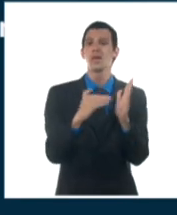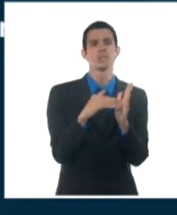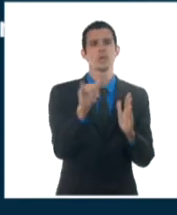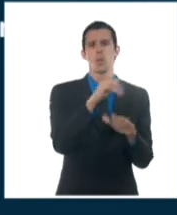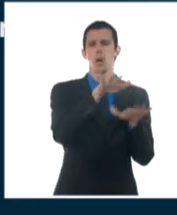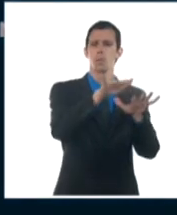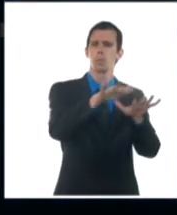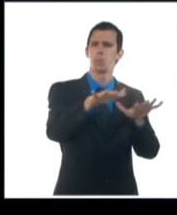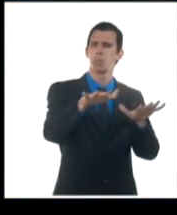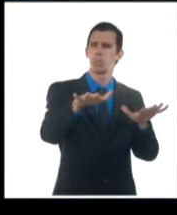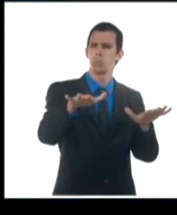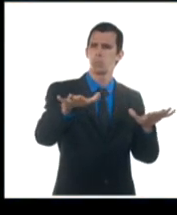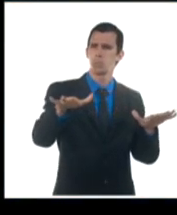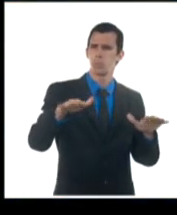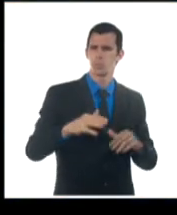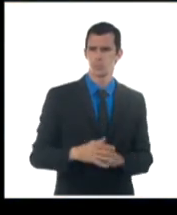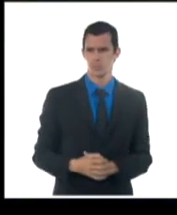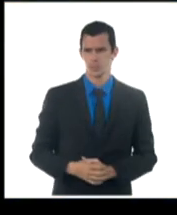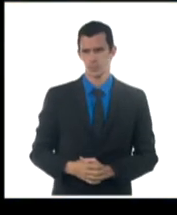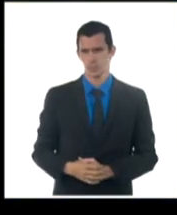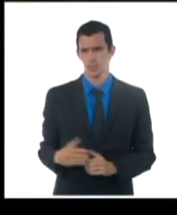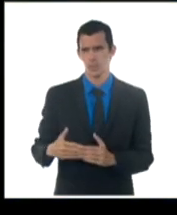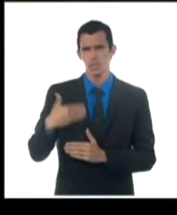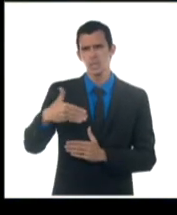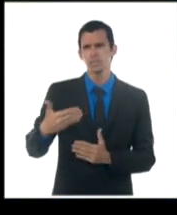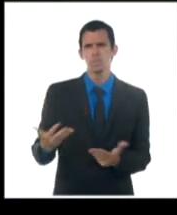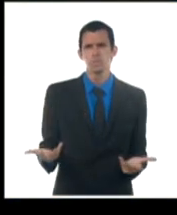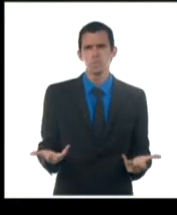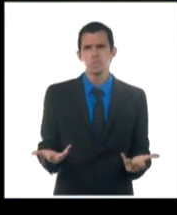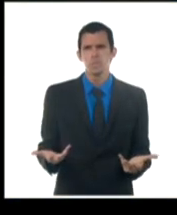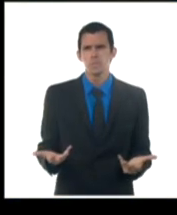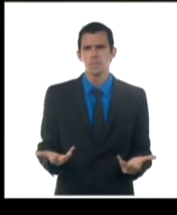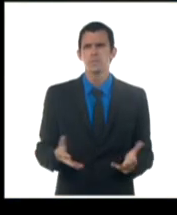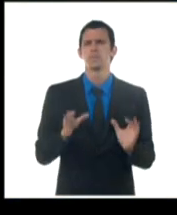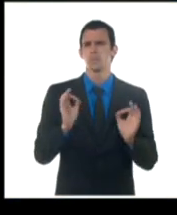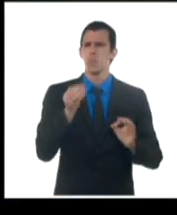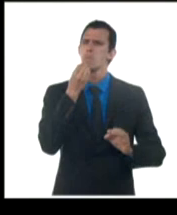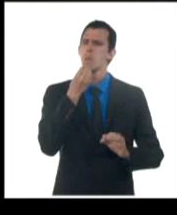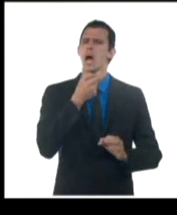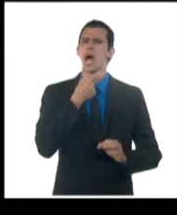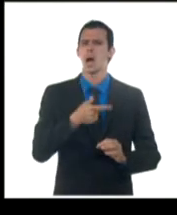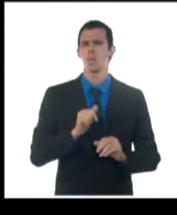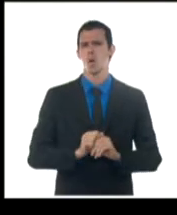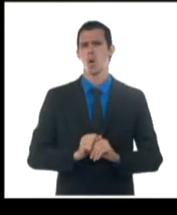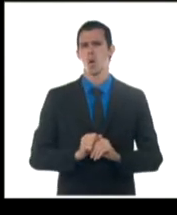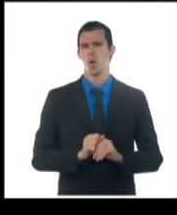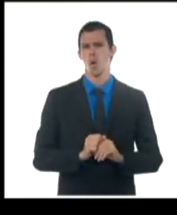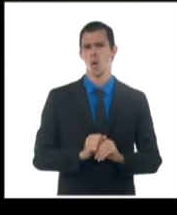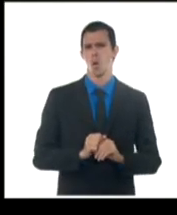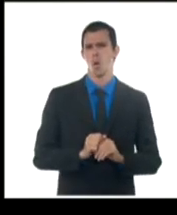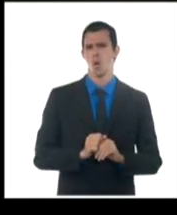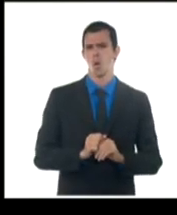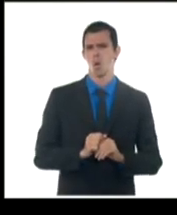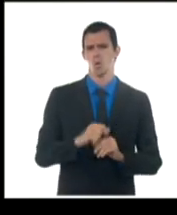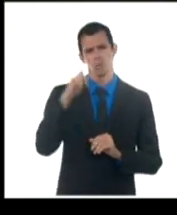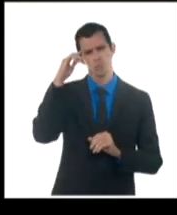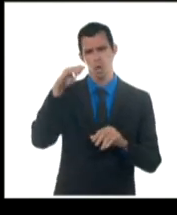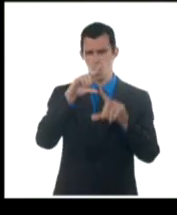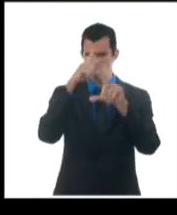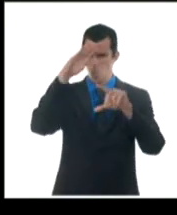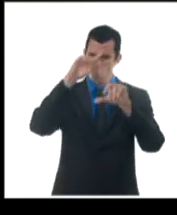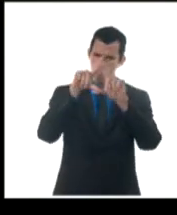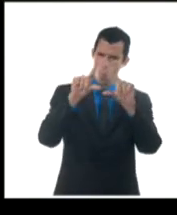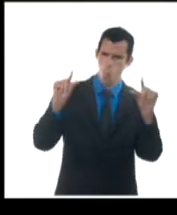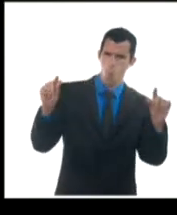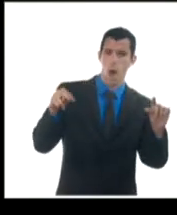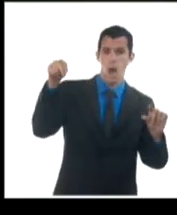al mar tranquila. Las condiciones para los próximos días, pues, marcadas por algunos nublados en zonas de la costa norte, del centro y de la zona oriental del país, producto principalmente a